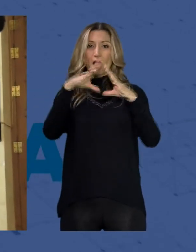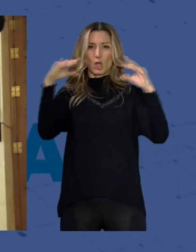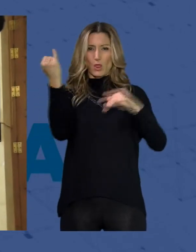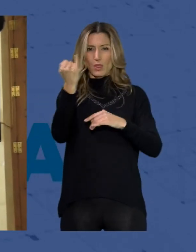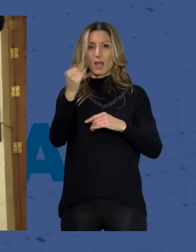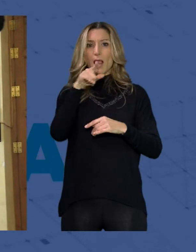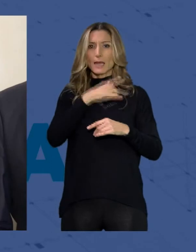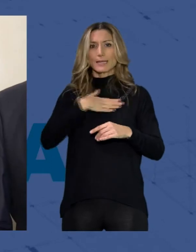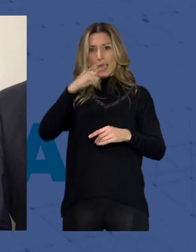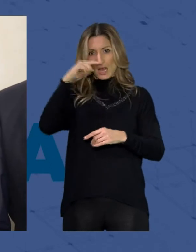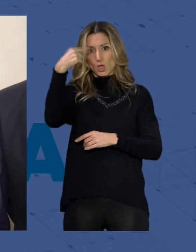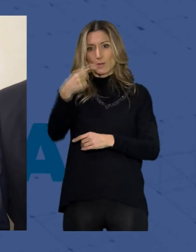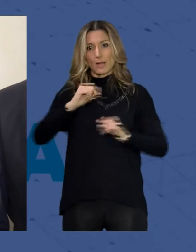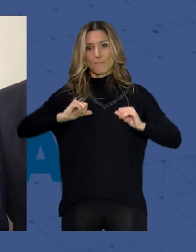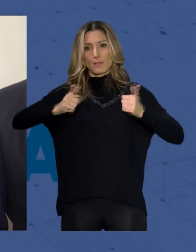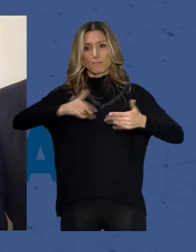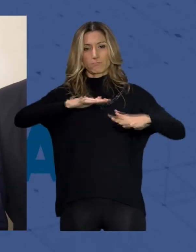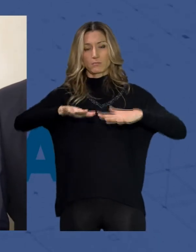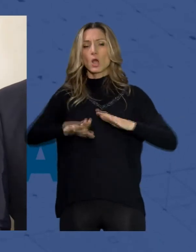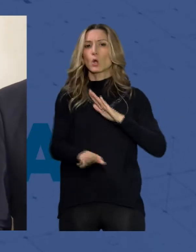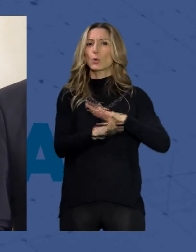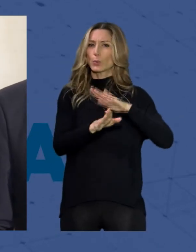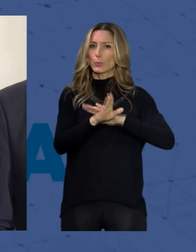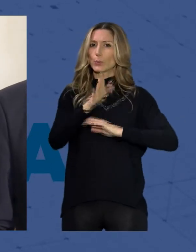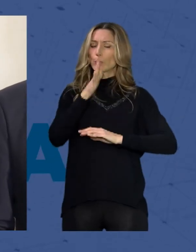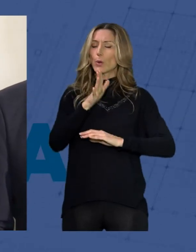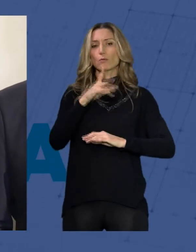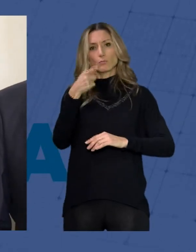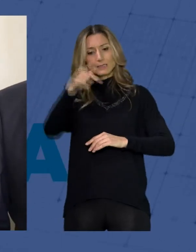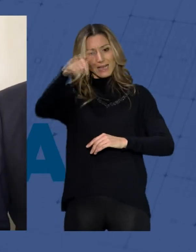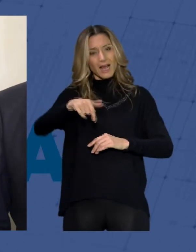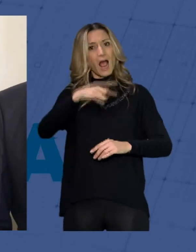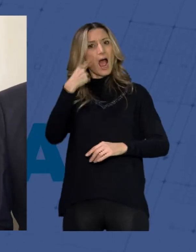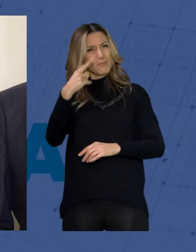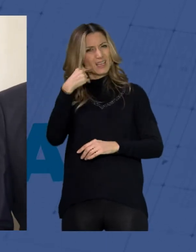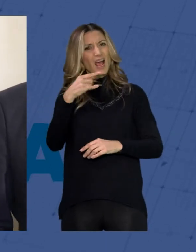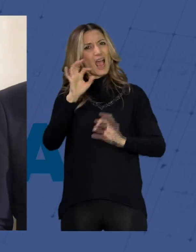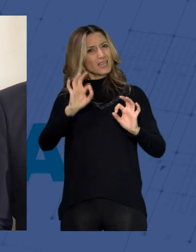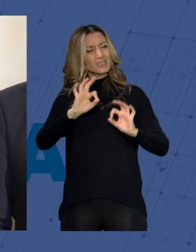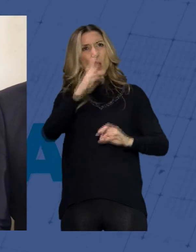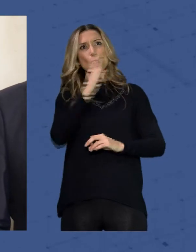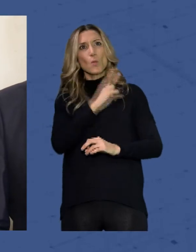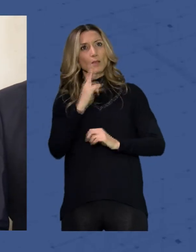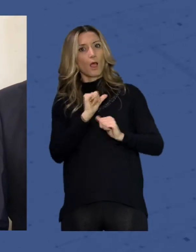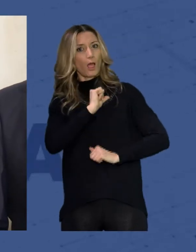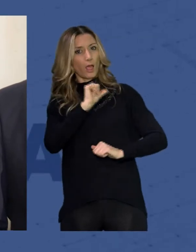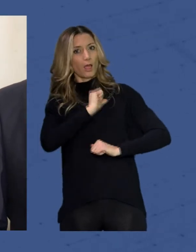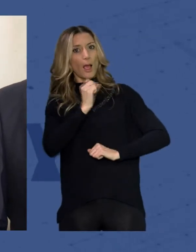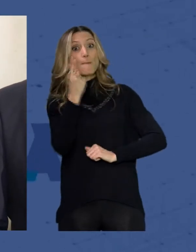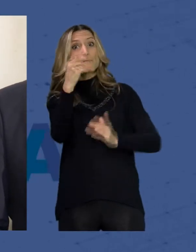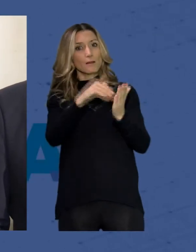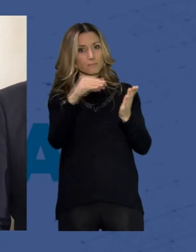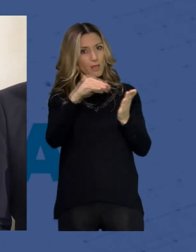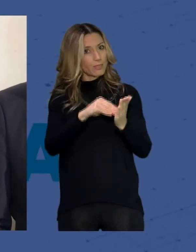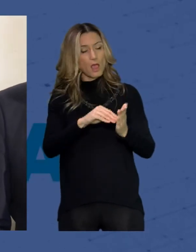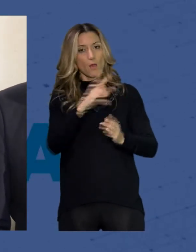sin ningún tipo de duda por las grandes heridas que tenía esta tierra las grandes promesas mil veces prometidas como la autovía